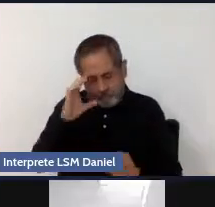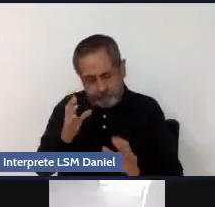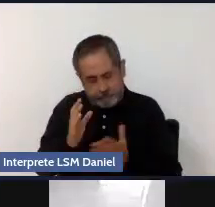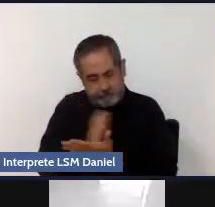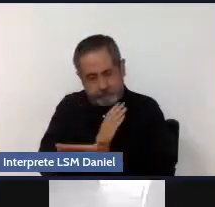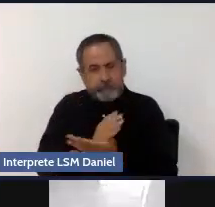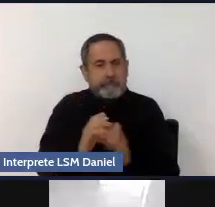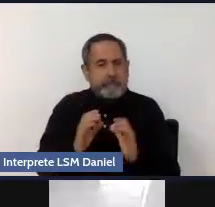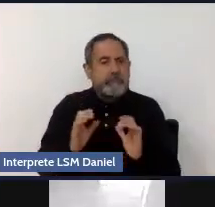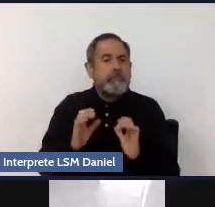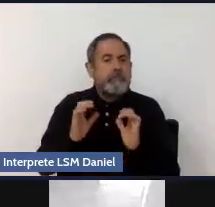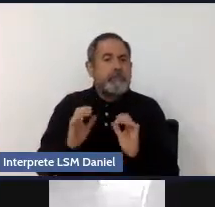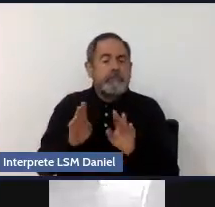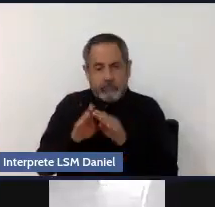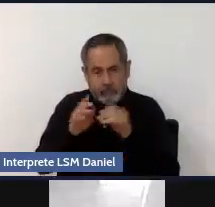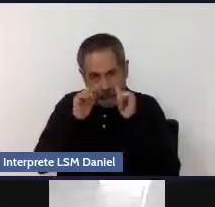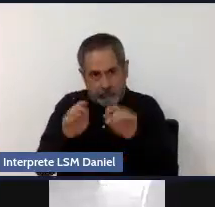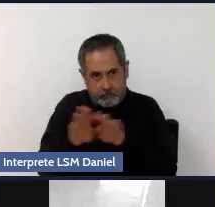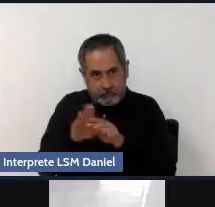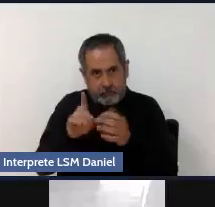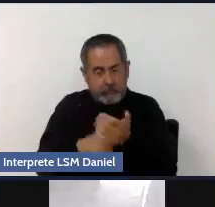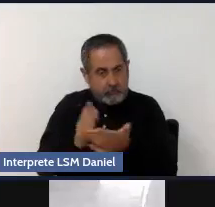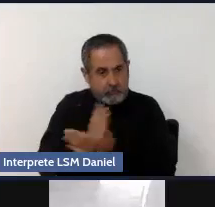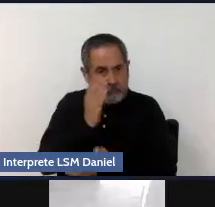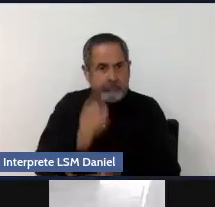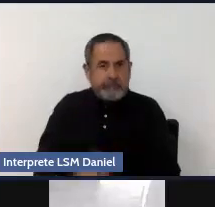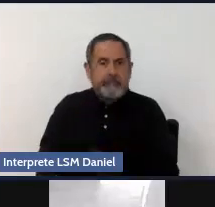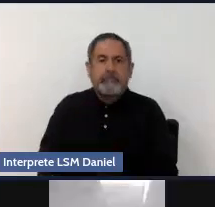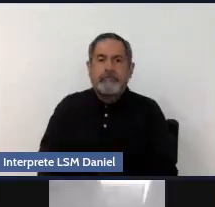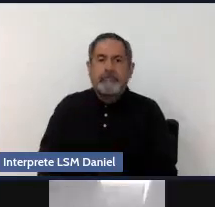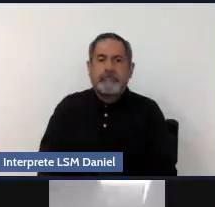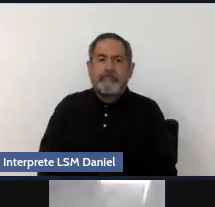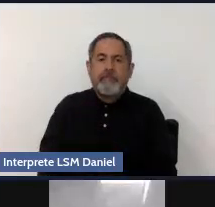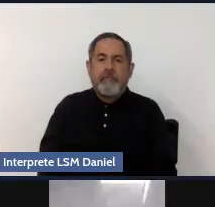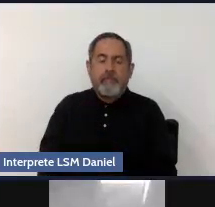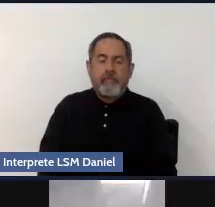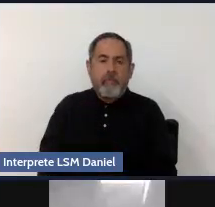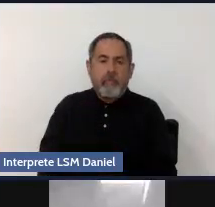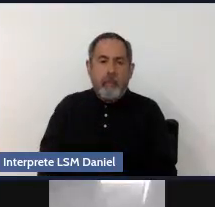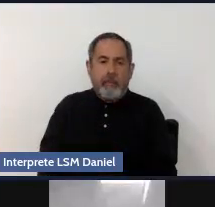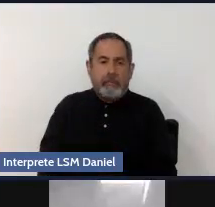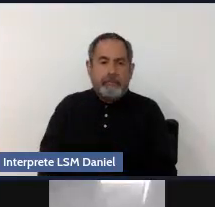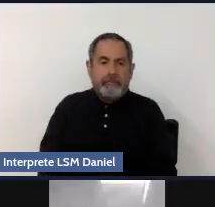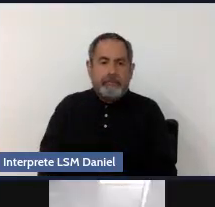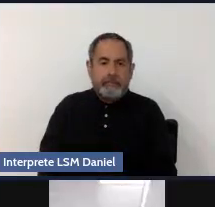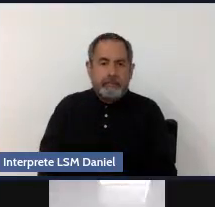poner atención en esa parte. La que sigue, por favor.